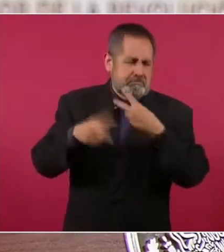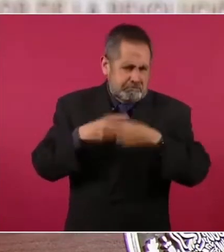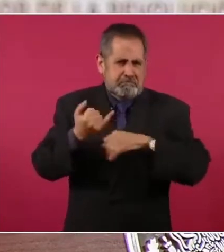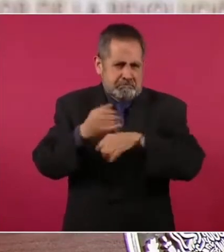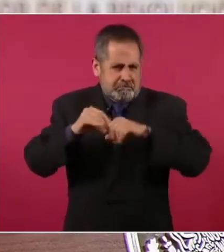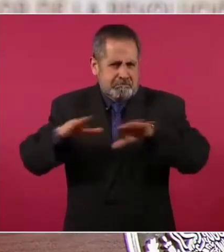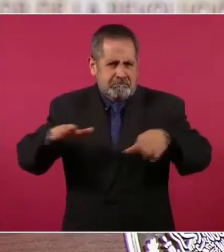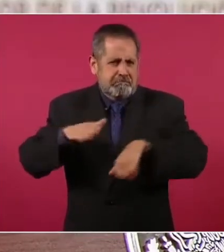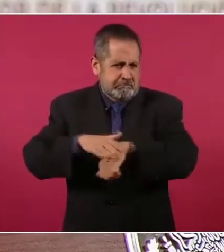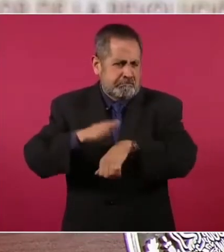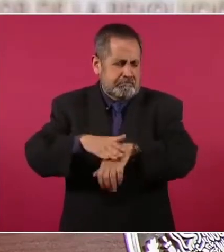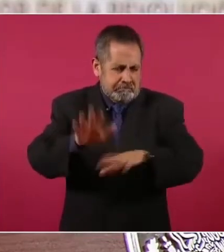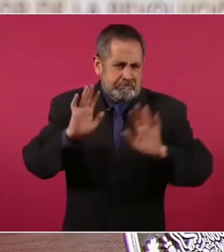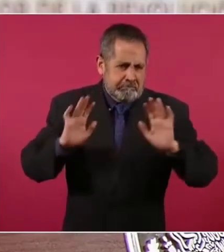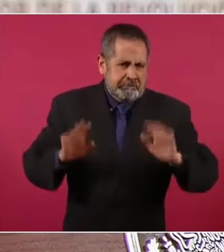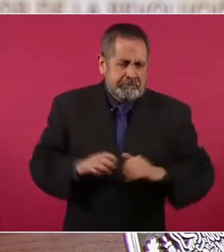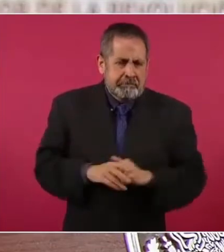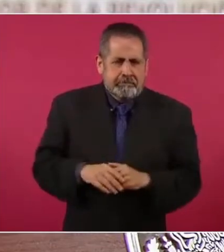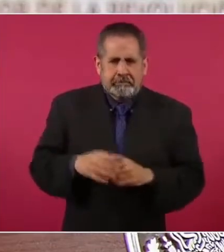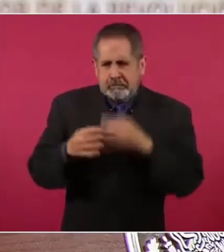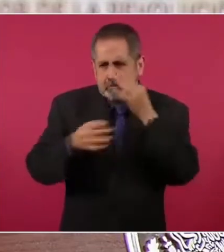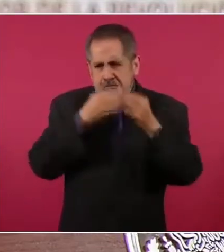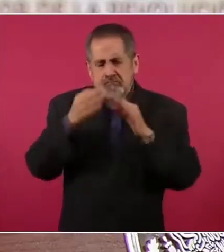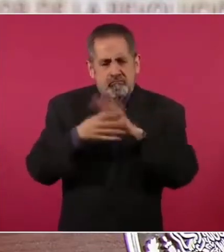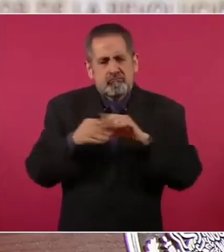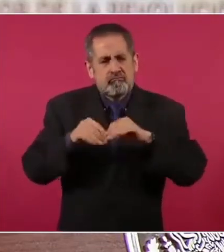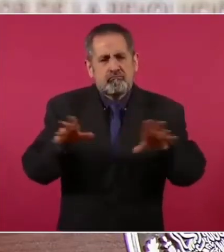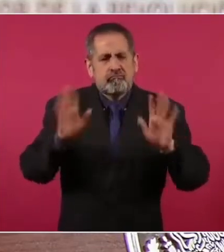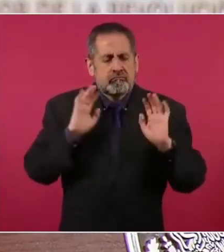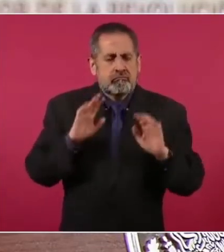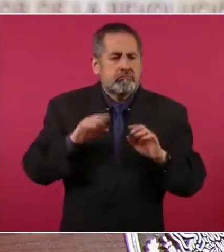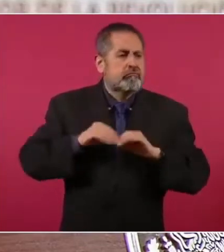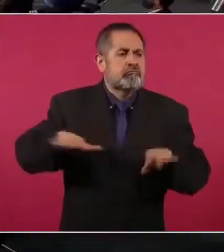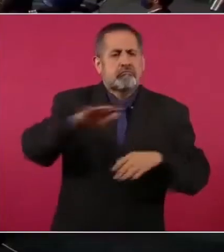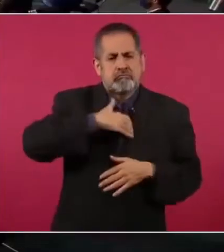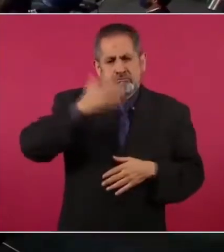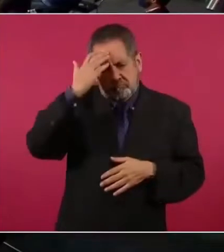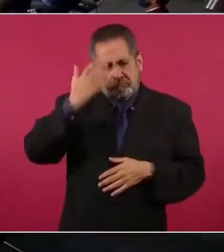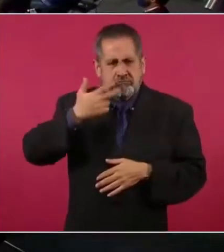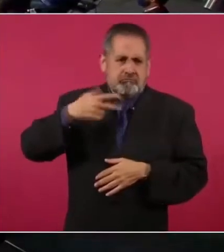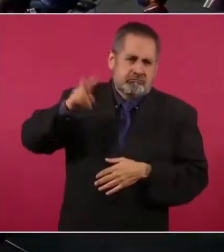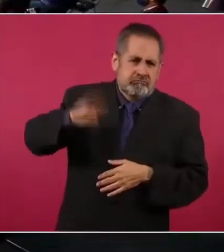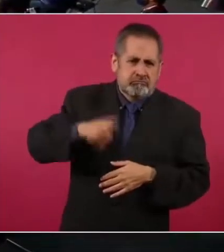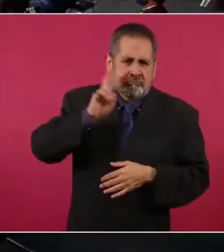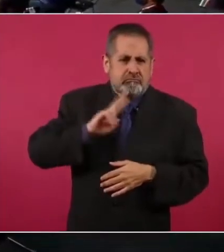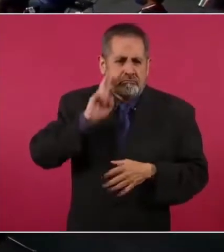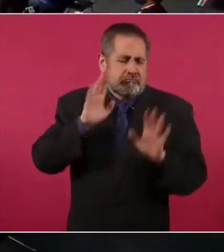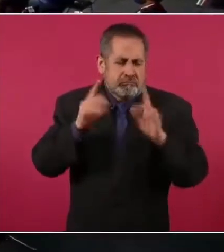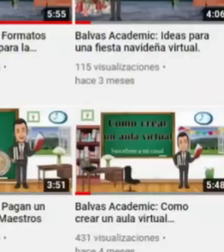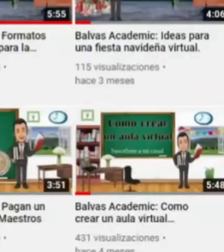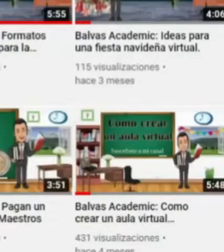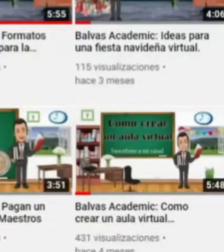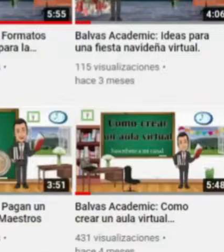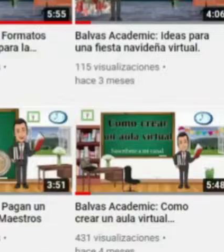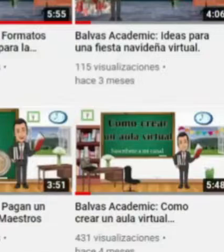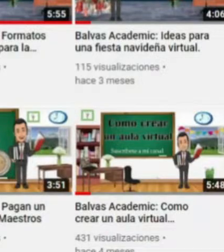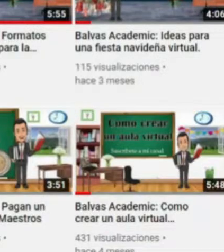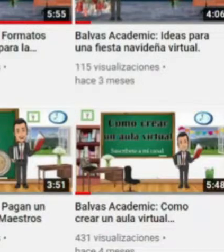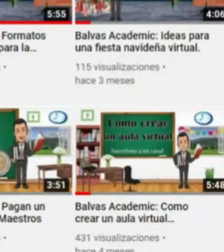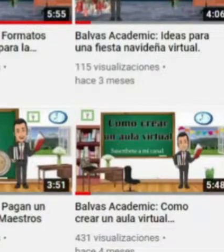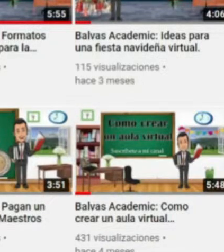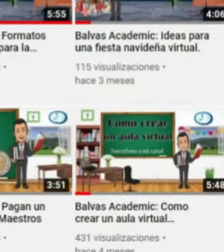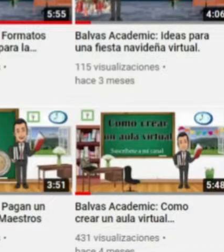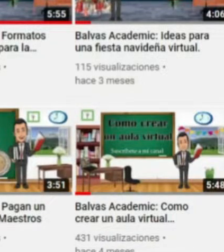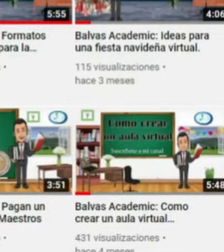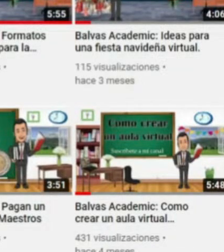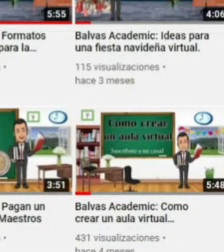y vamos a dar a conocer la verdad, sea cual sea. No olvides